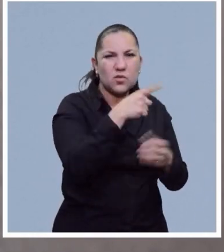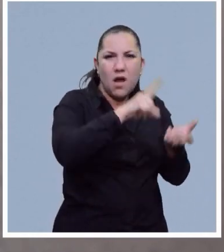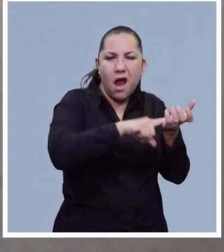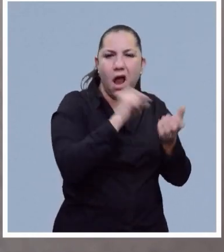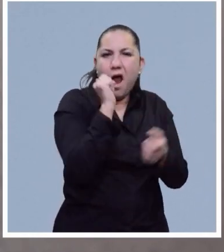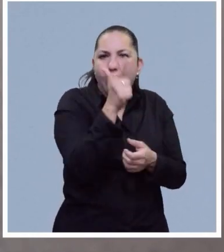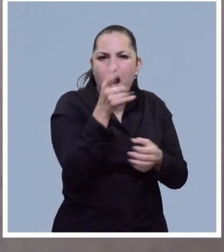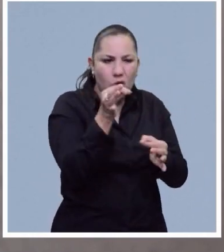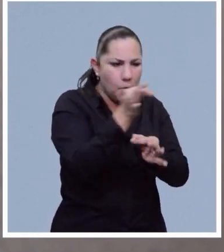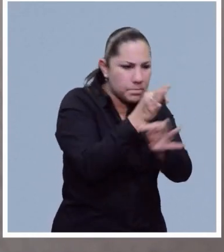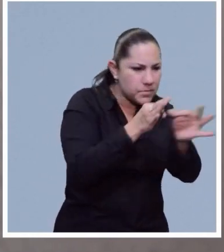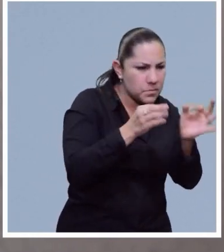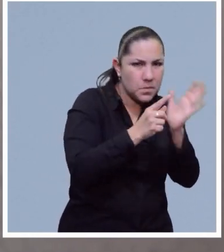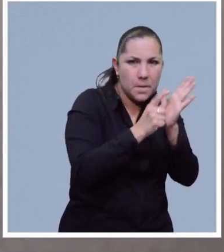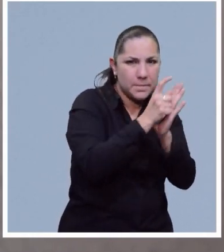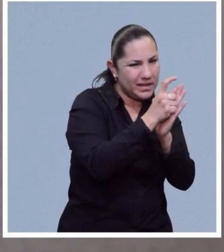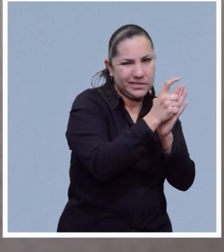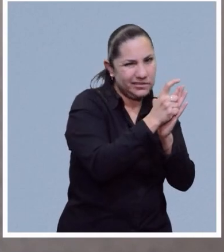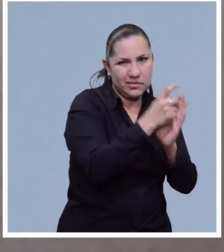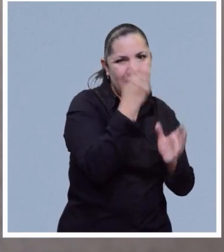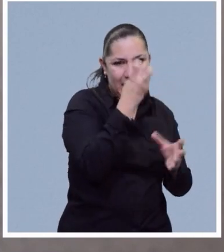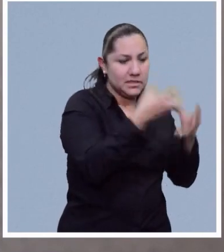cocinado. Ok, doctor.